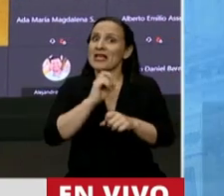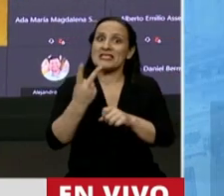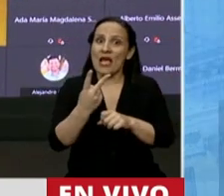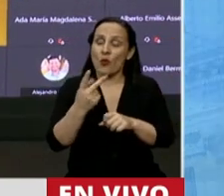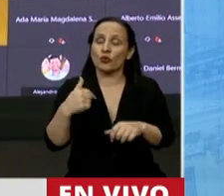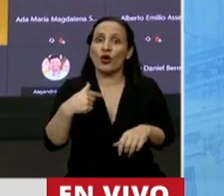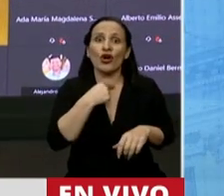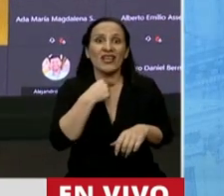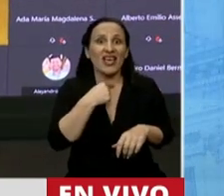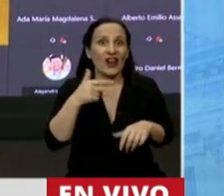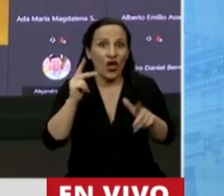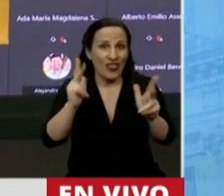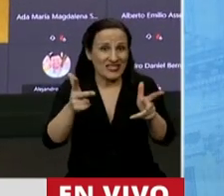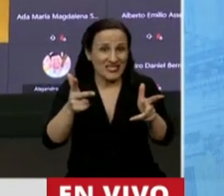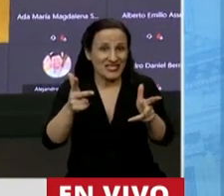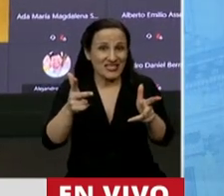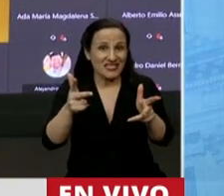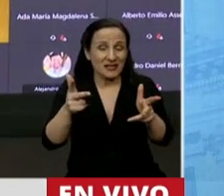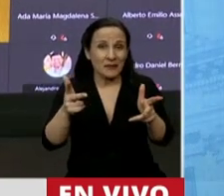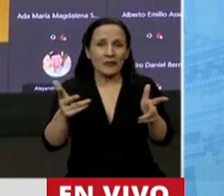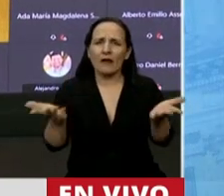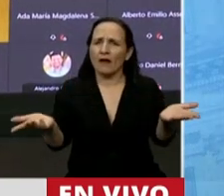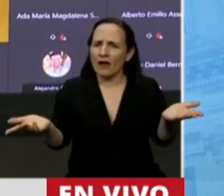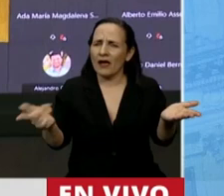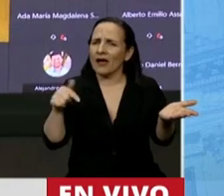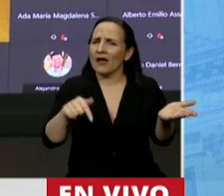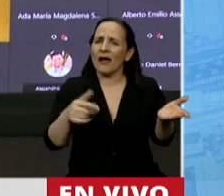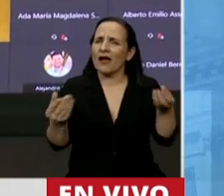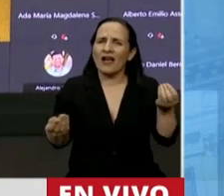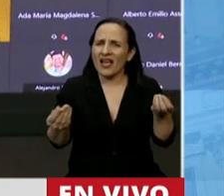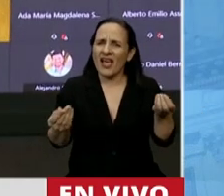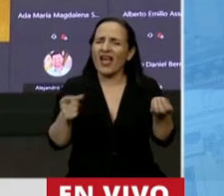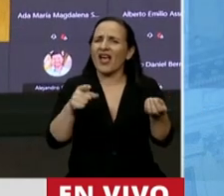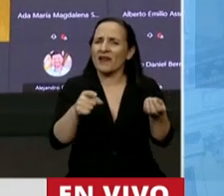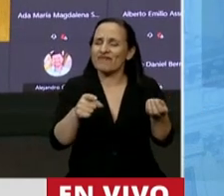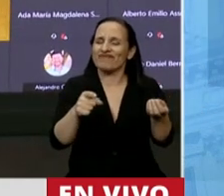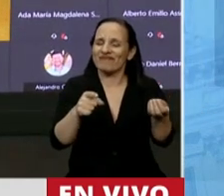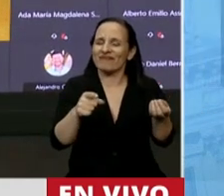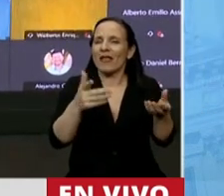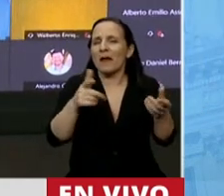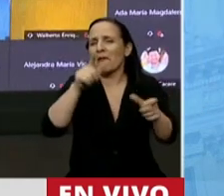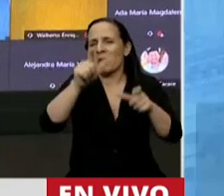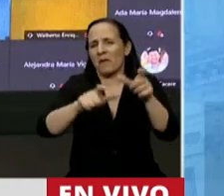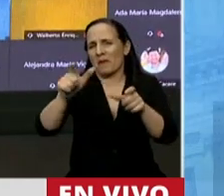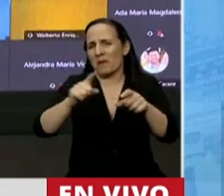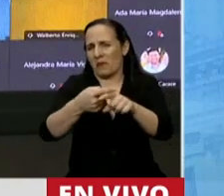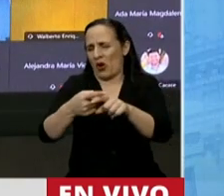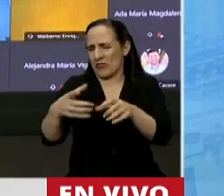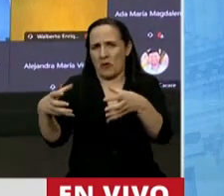quiero decir, señor Presidente, que para el caso de los colegas de cualquier bloque